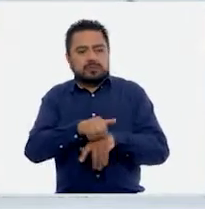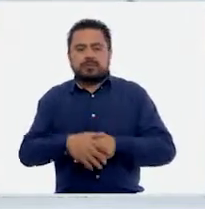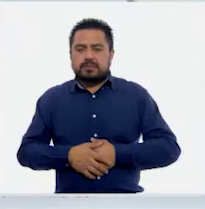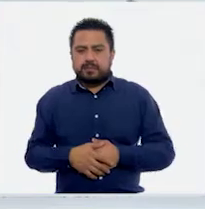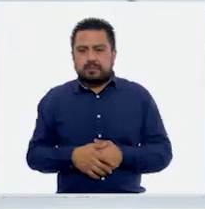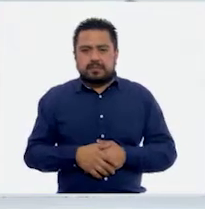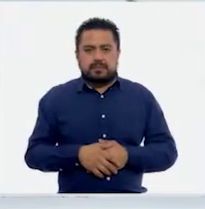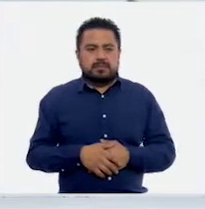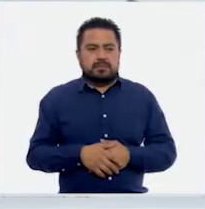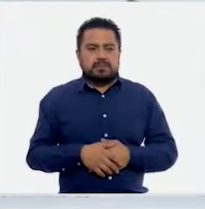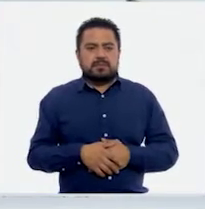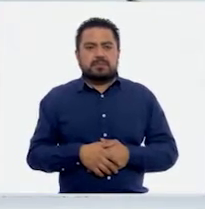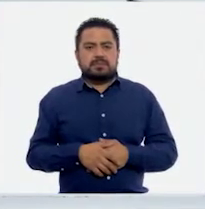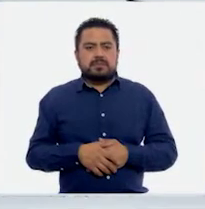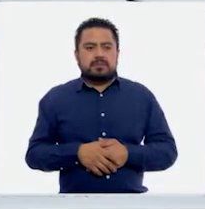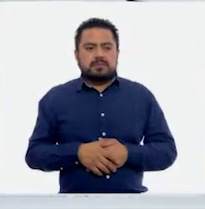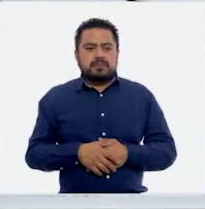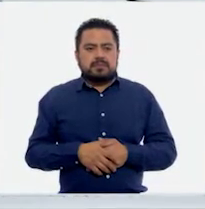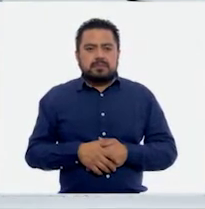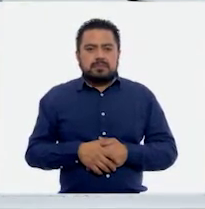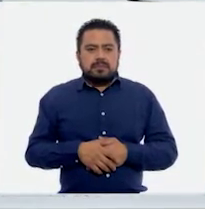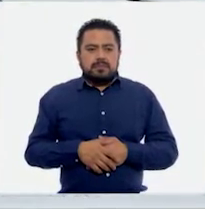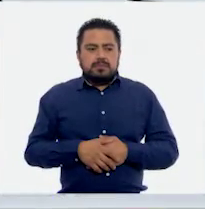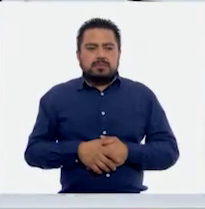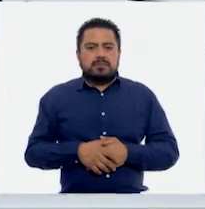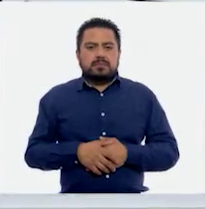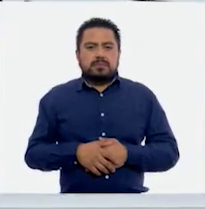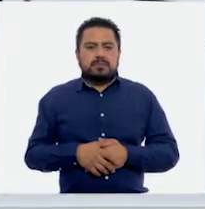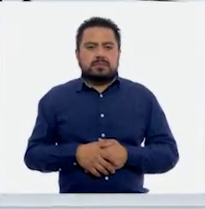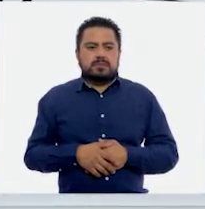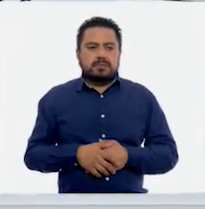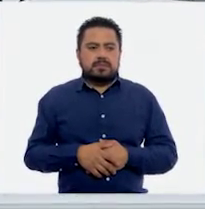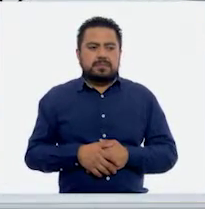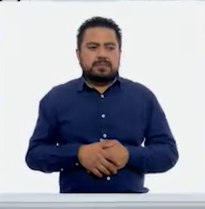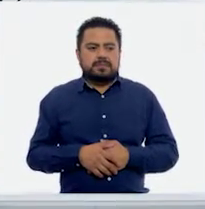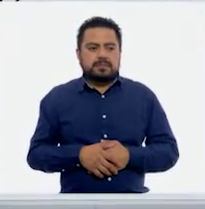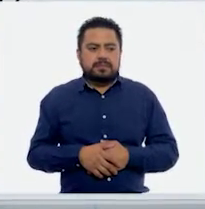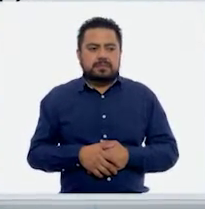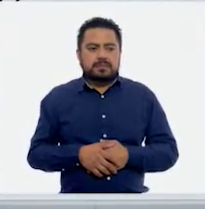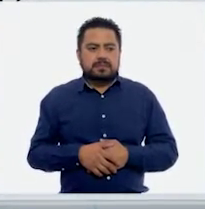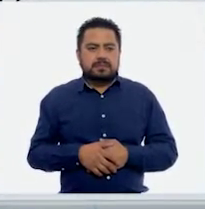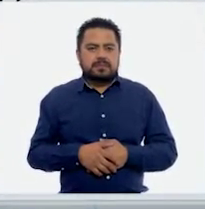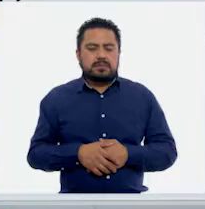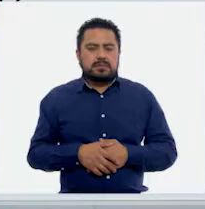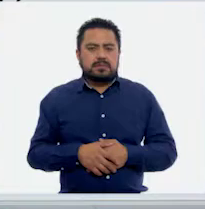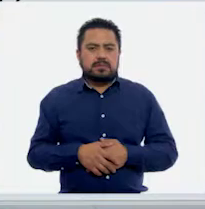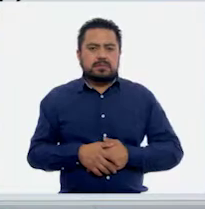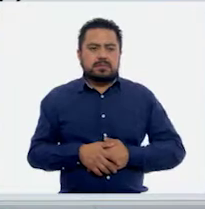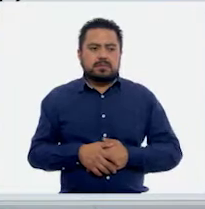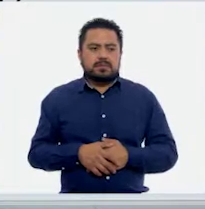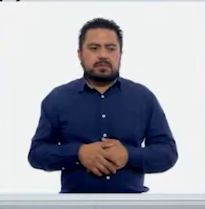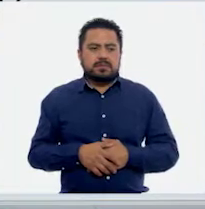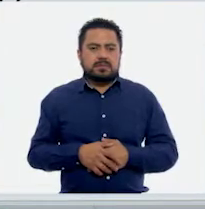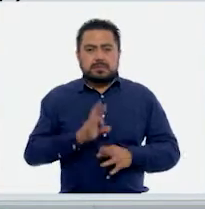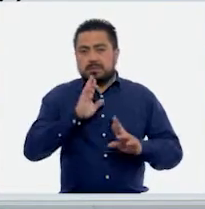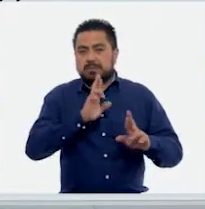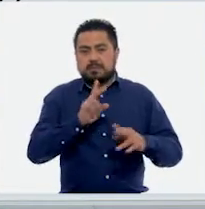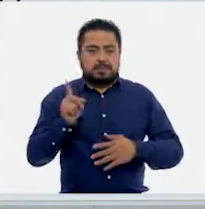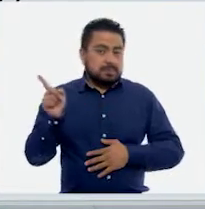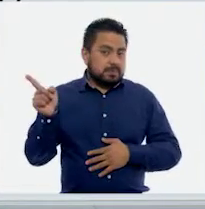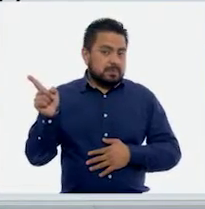2. Muy bien. 0, aquí son 10, llevamos 1. 14, llevamos llevamos 1. 6.